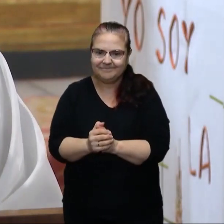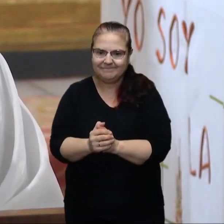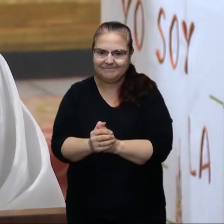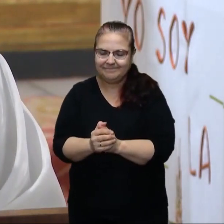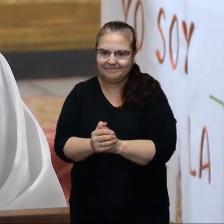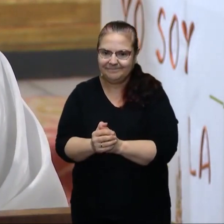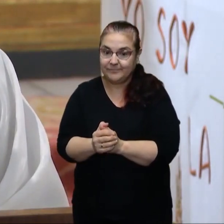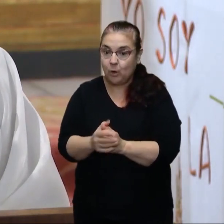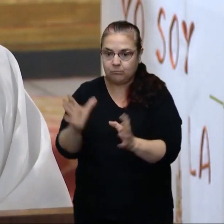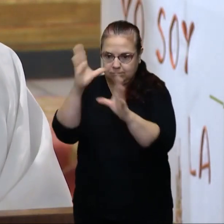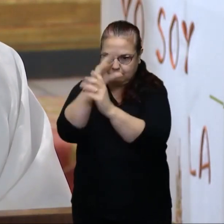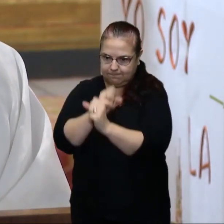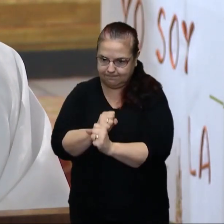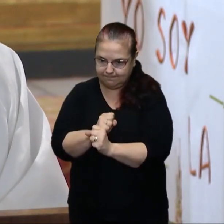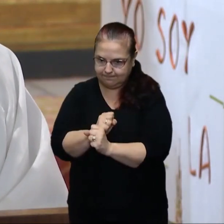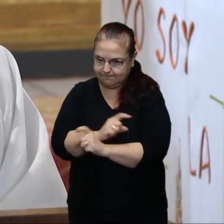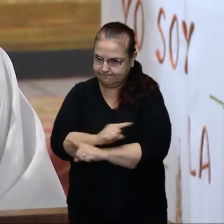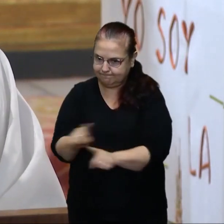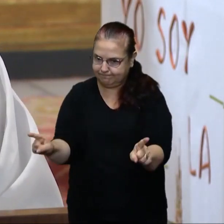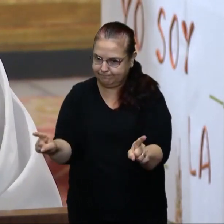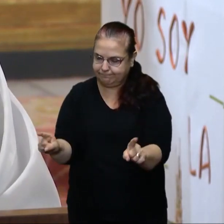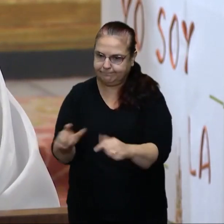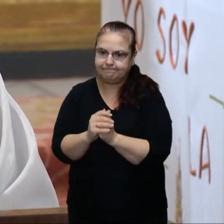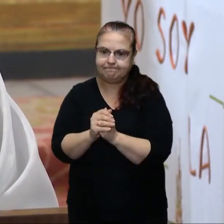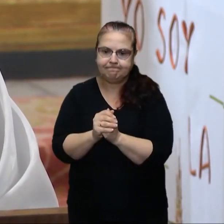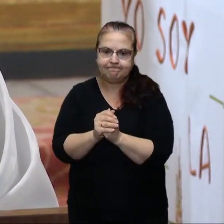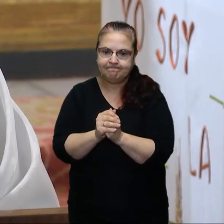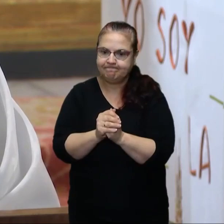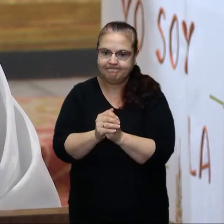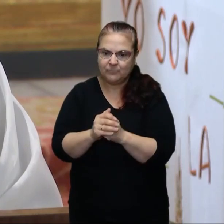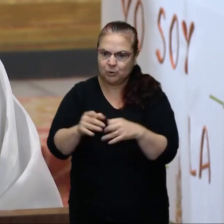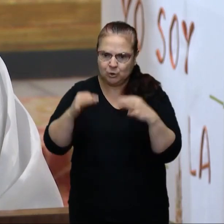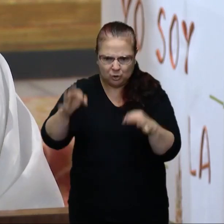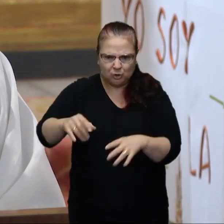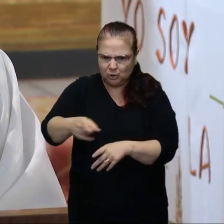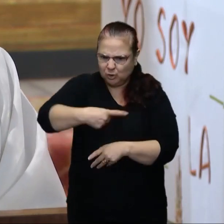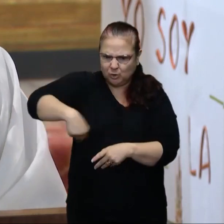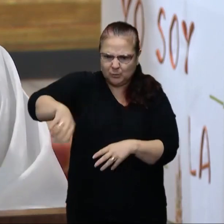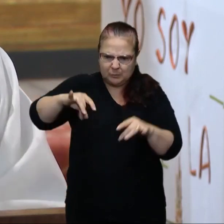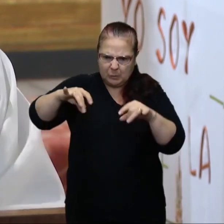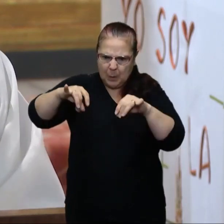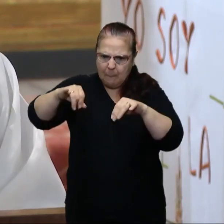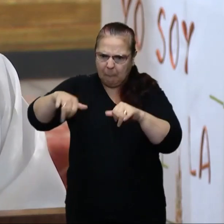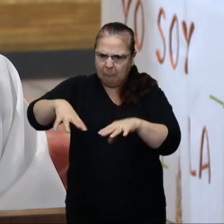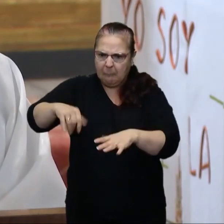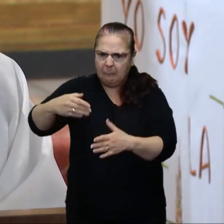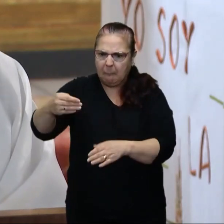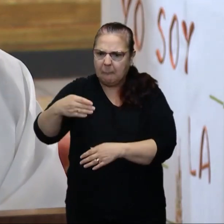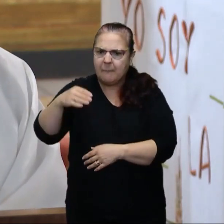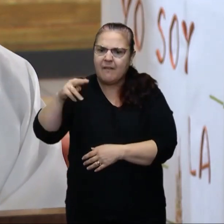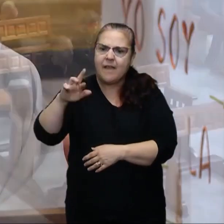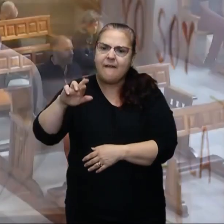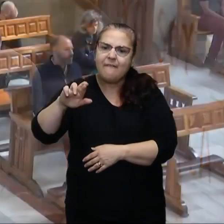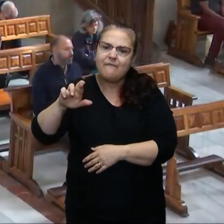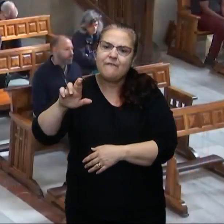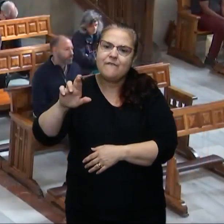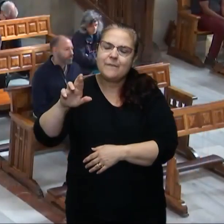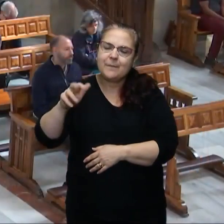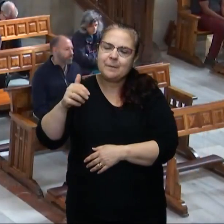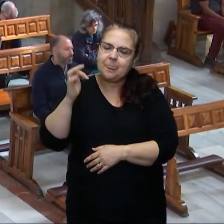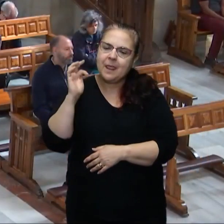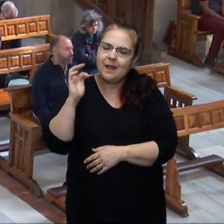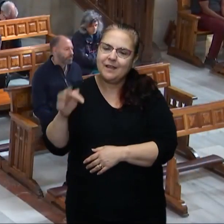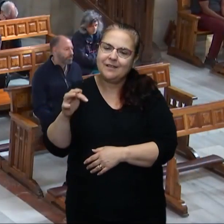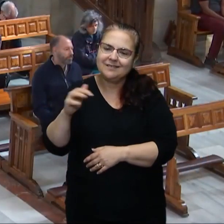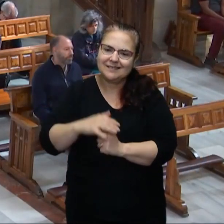No en las tinieblas, no en el fango, no siendo fango. Benedicto XVI hablaba de este amor